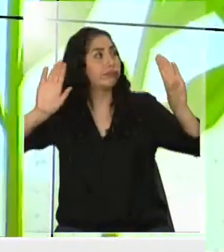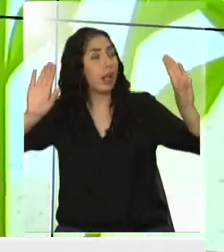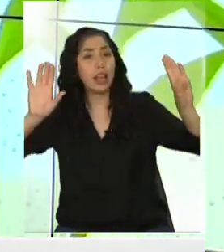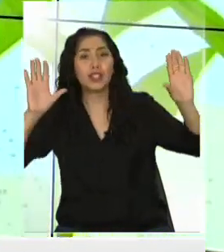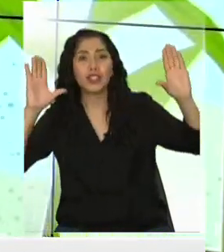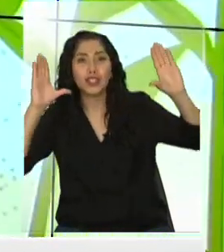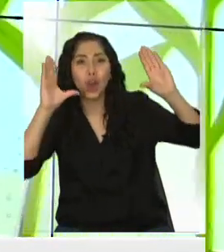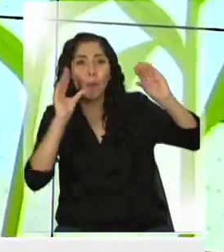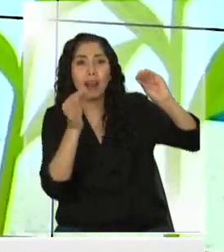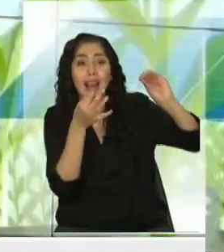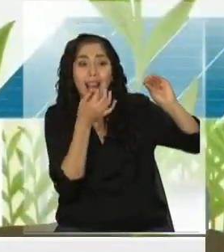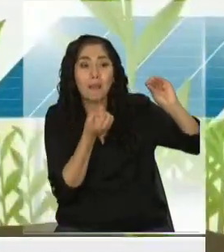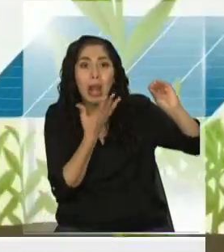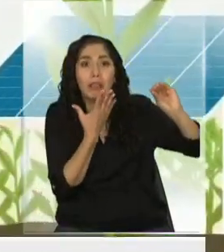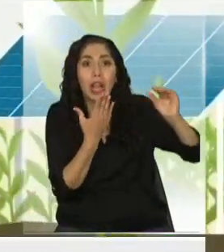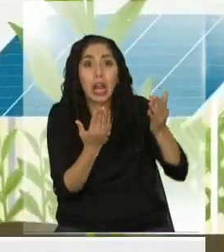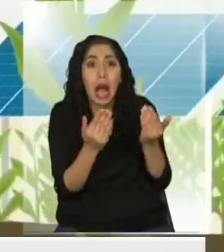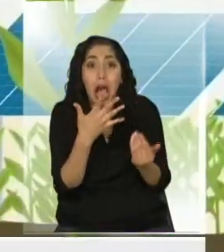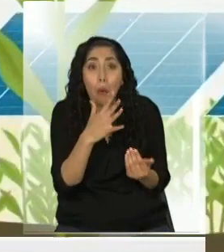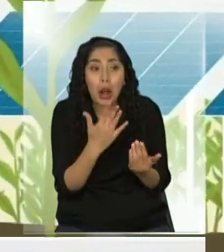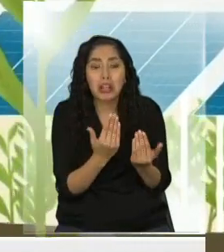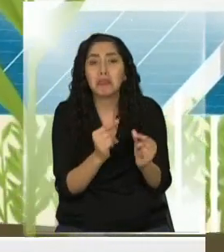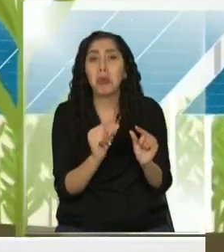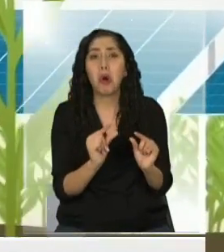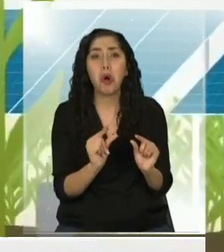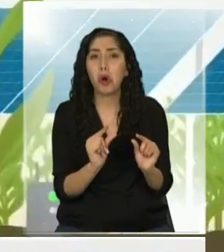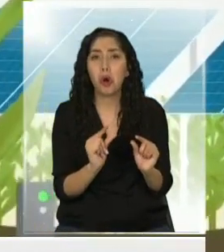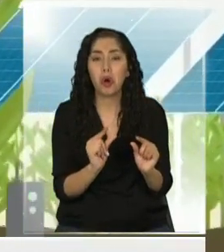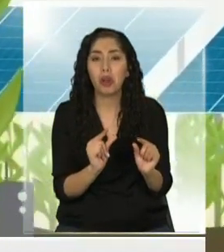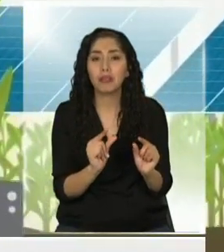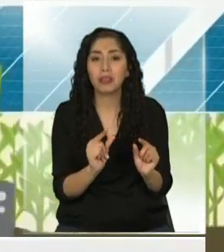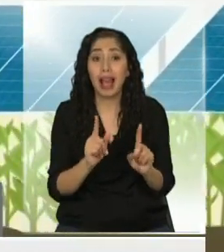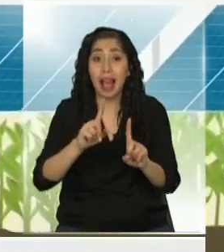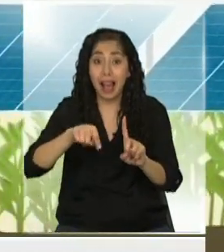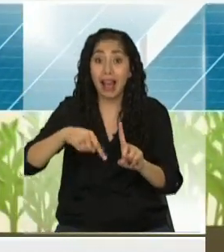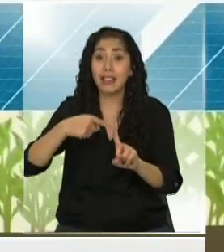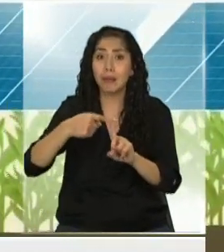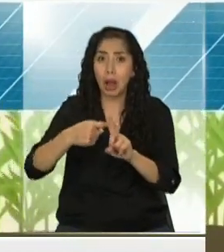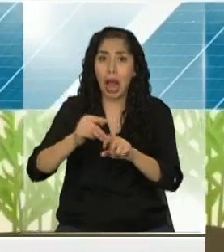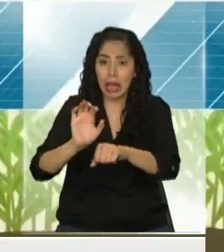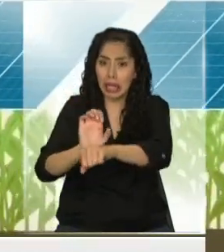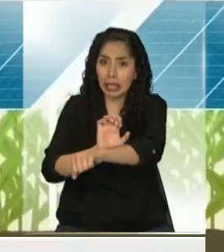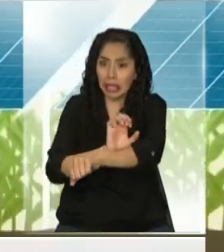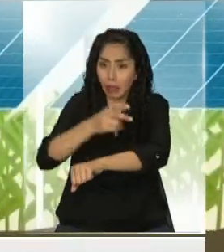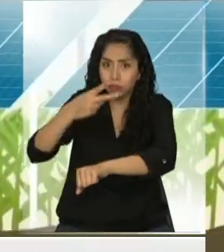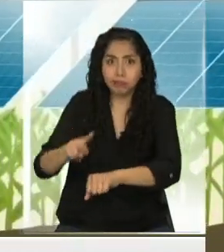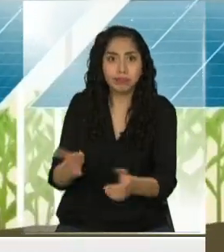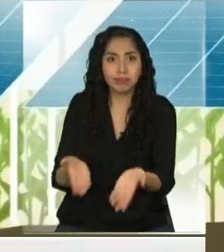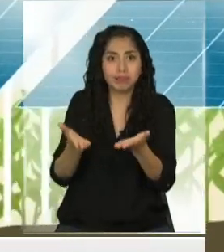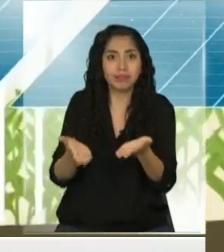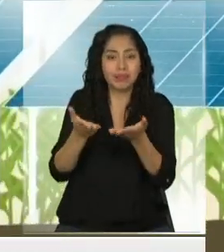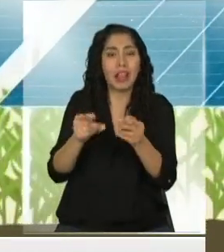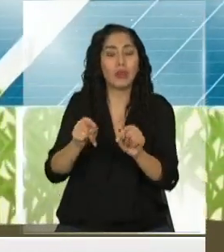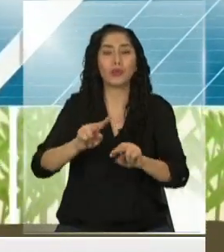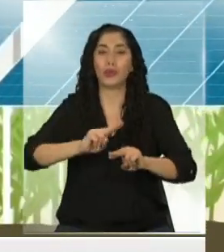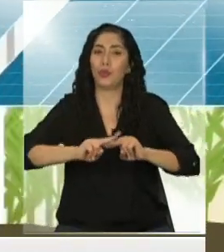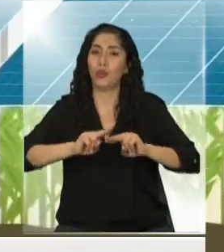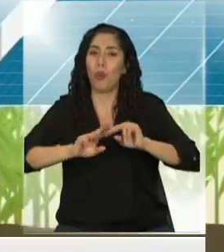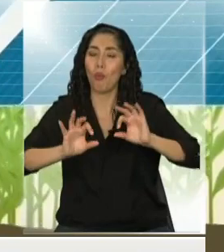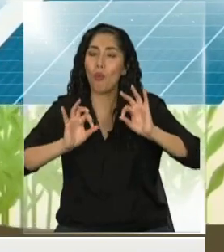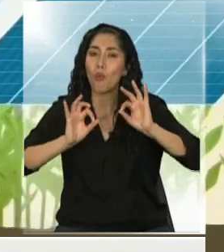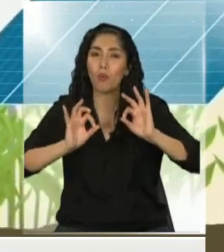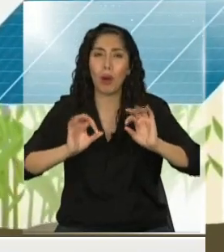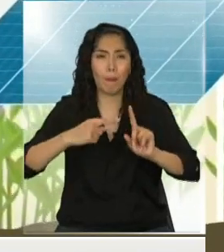agua, han comprobado que crecen mucho mejor y además producen su propia energía. Una tremenda solución que podría tener un alto